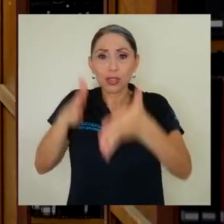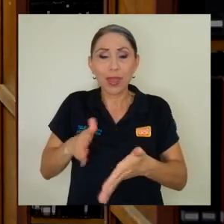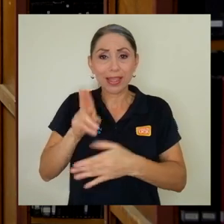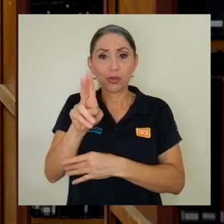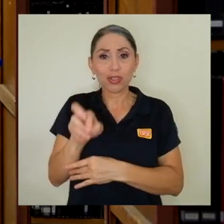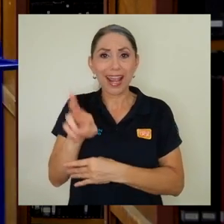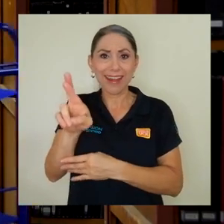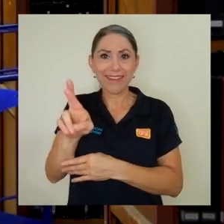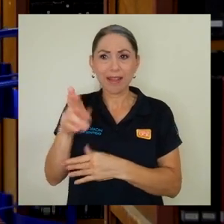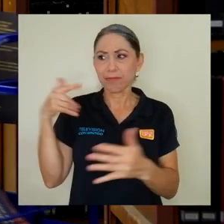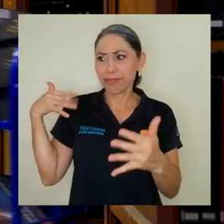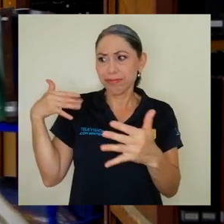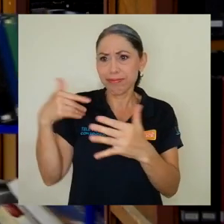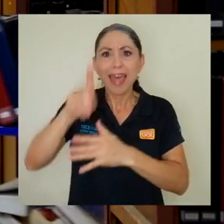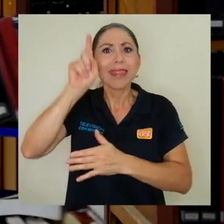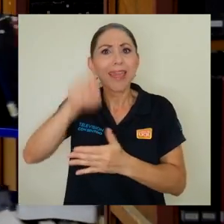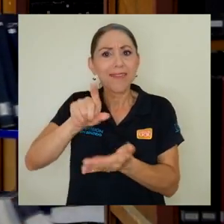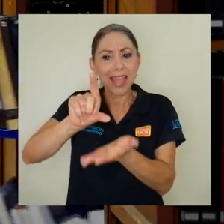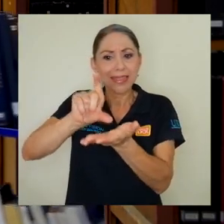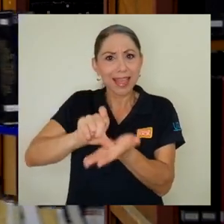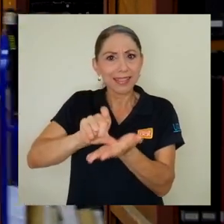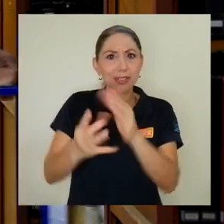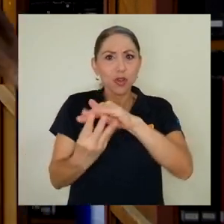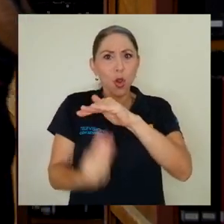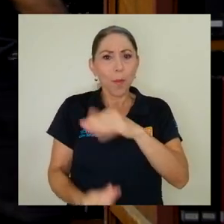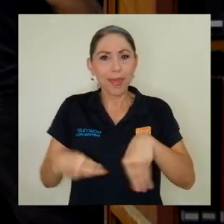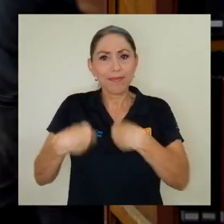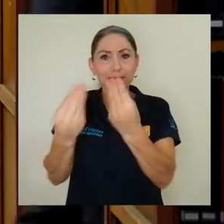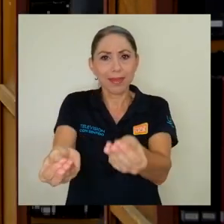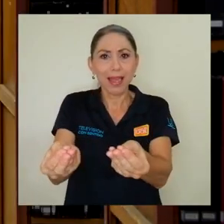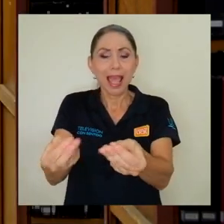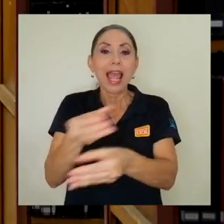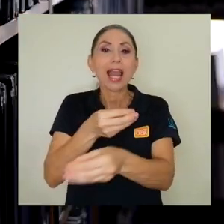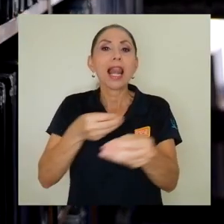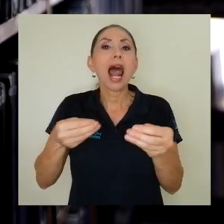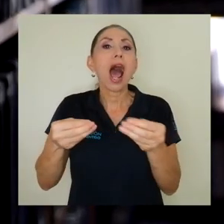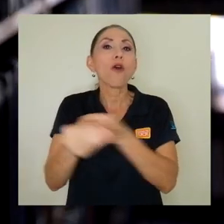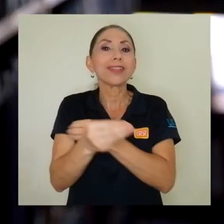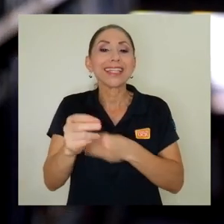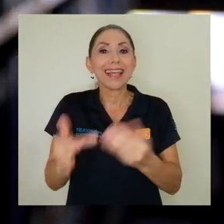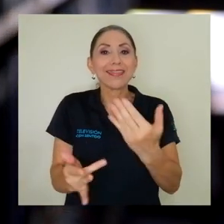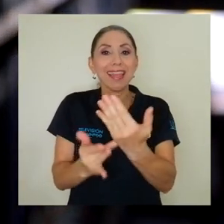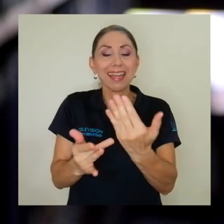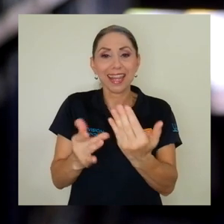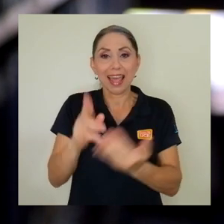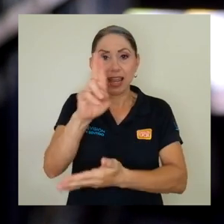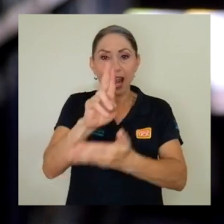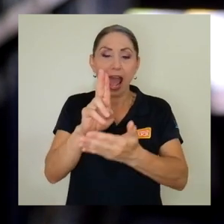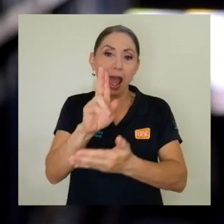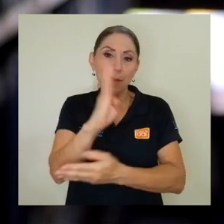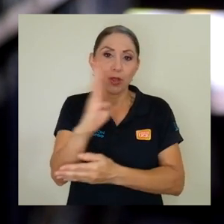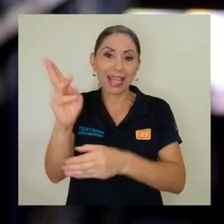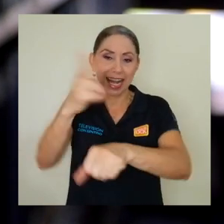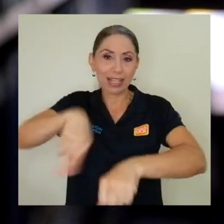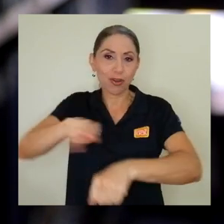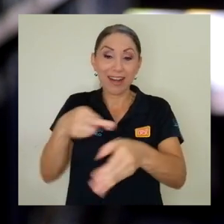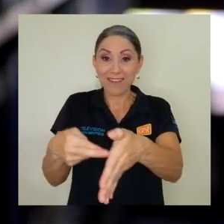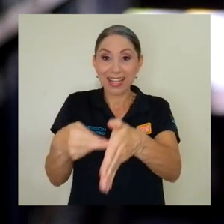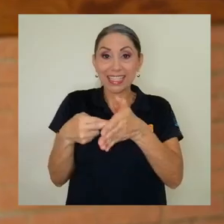UCR debían entregar una copia de su tesis en la Unidad Técnica de la Biblioteca Nacional como requisito para graduarse de licenciatura.